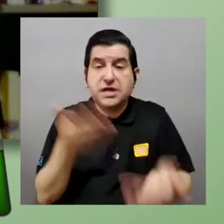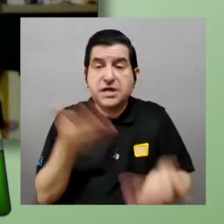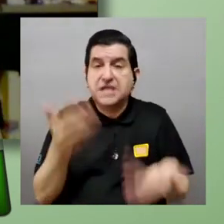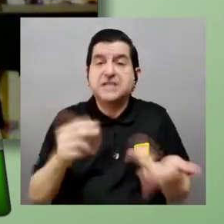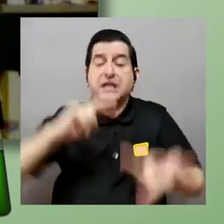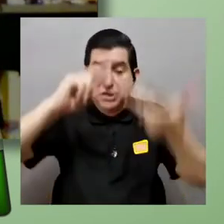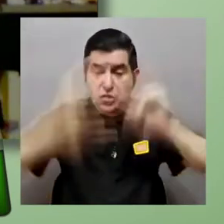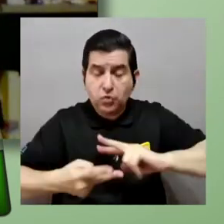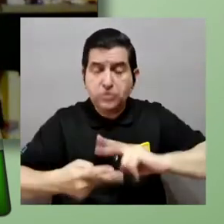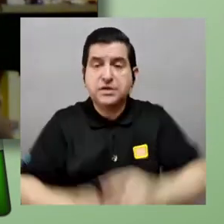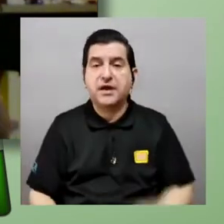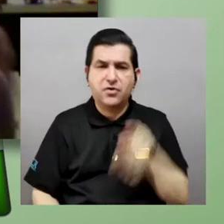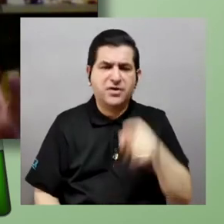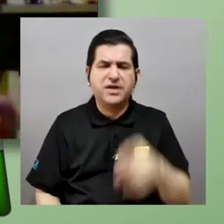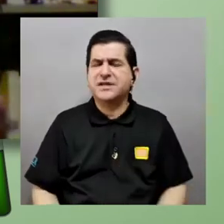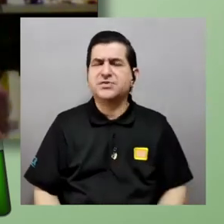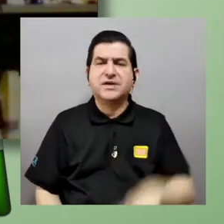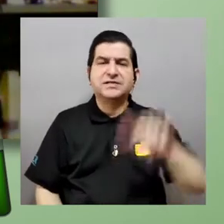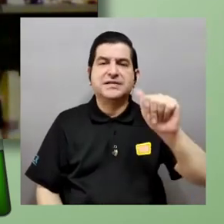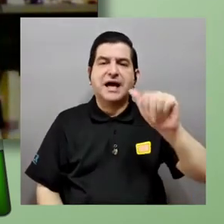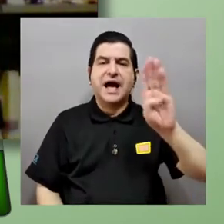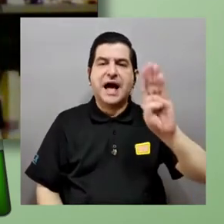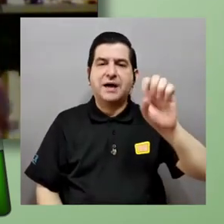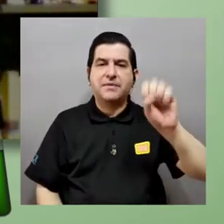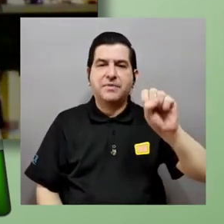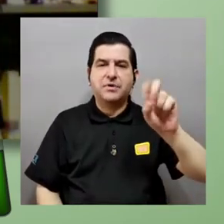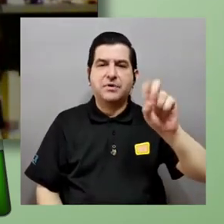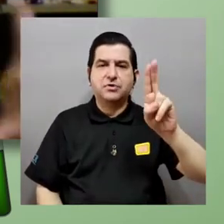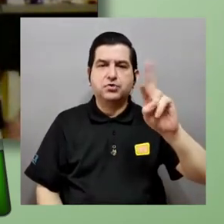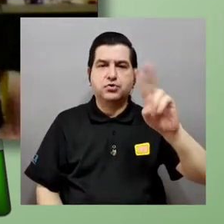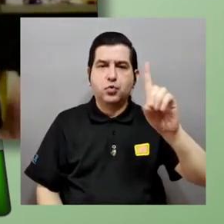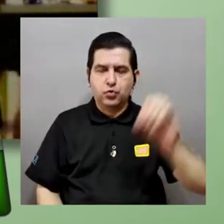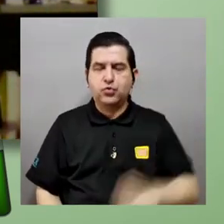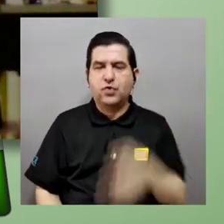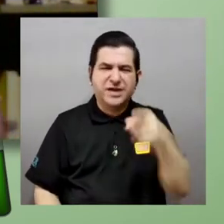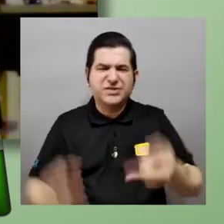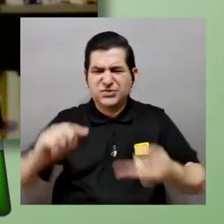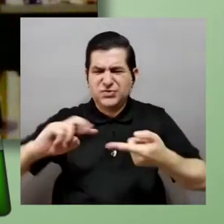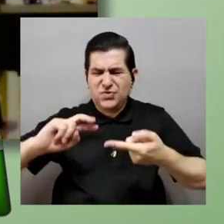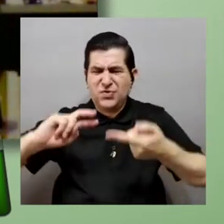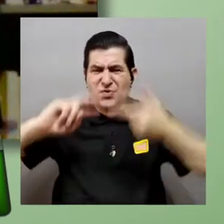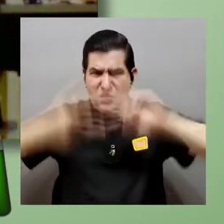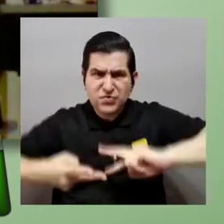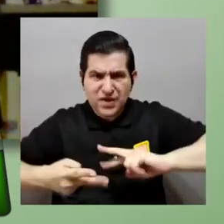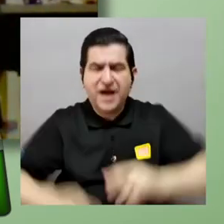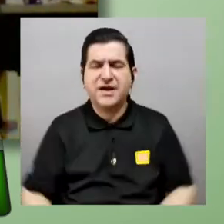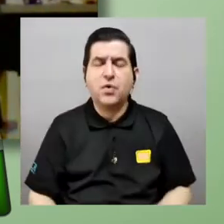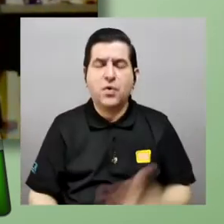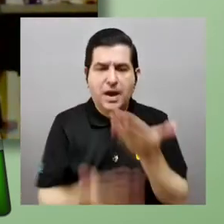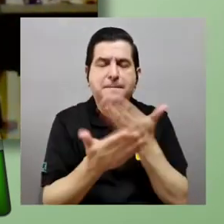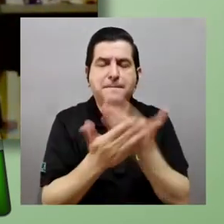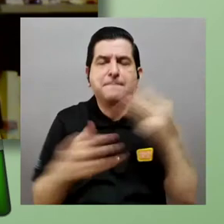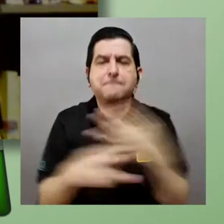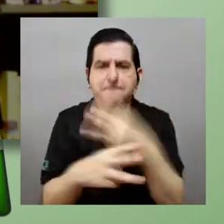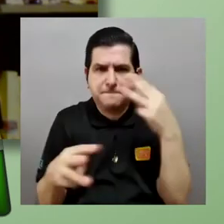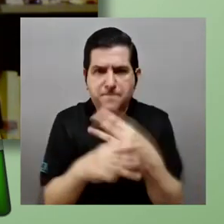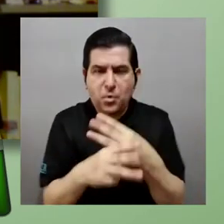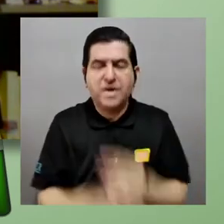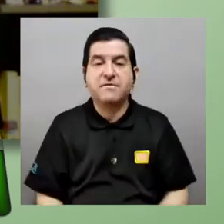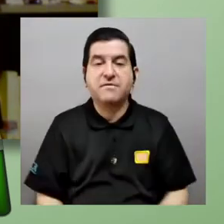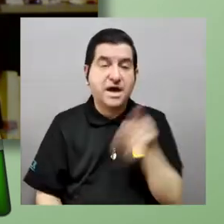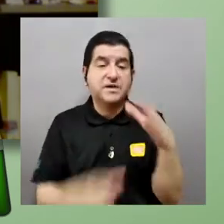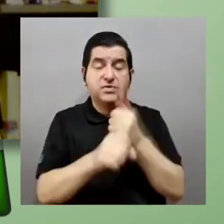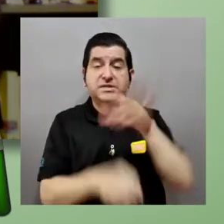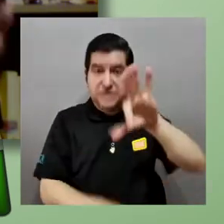absurdo llegamos a una contradicción eso es una forma de hacer una estrategia de hacer pruebas matemáticas esta prueba la vamos a hacer de esta forma